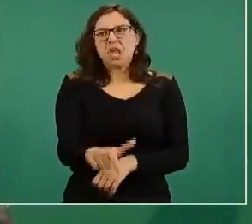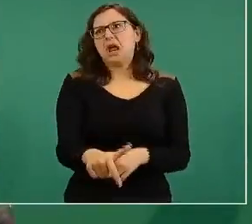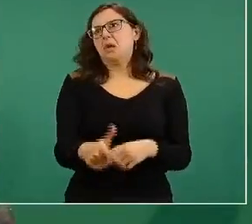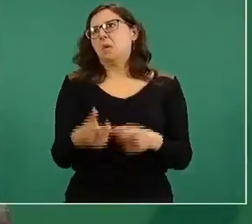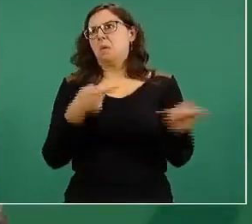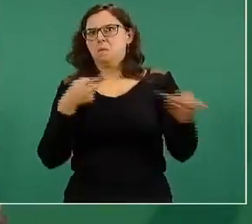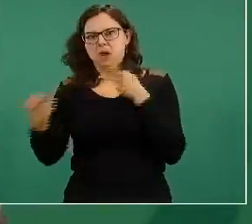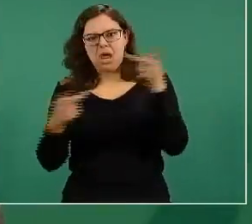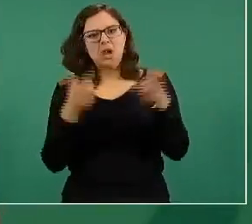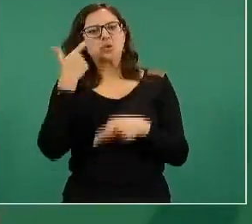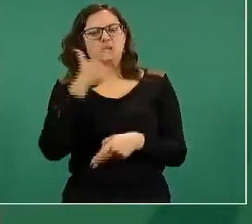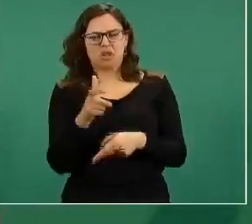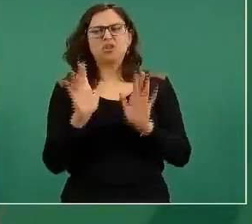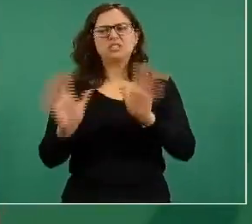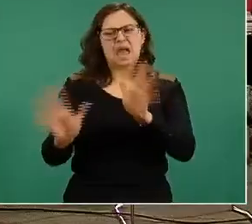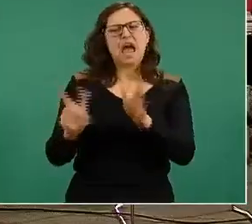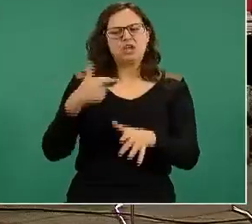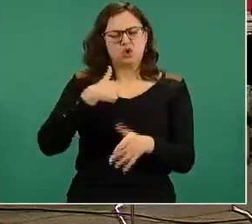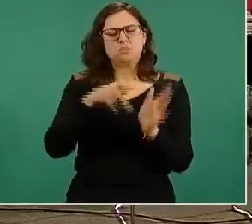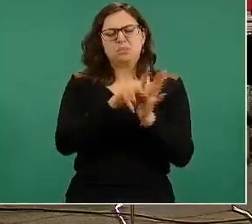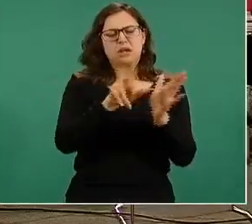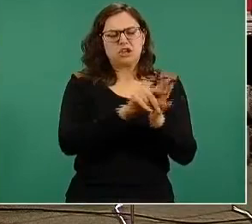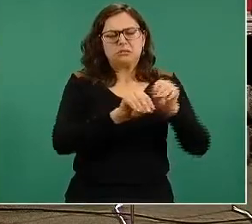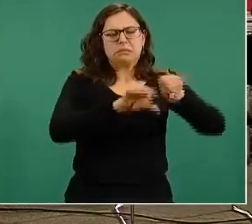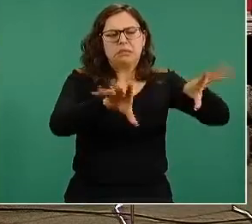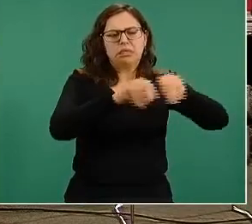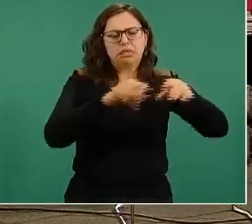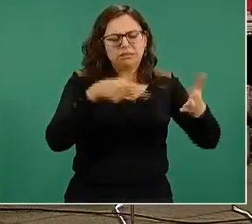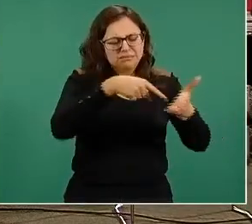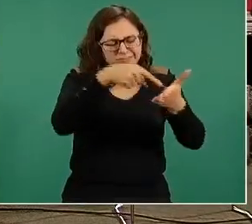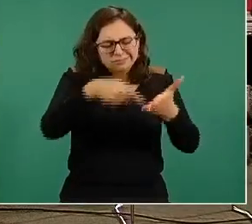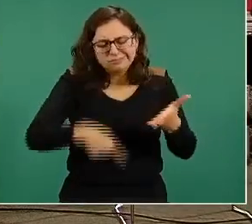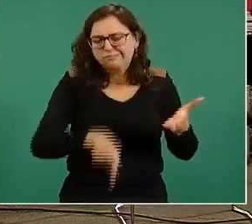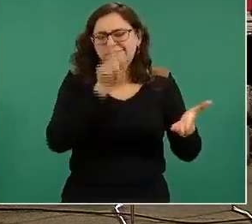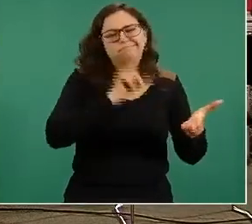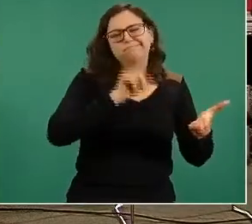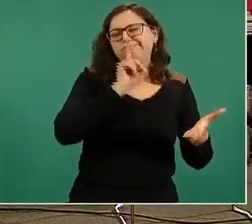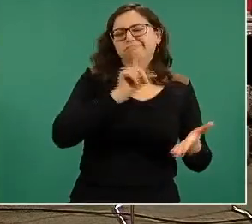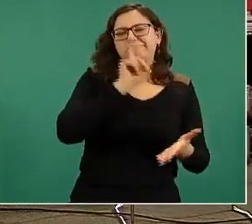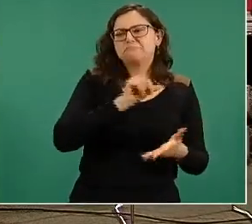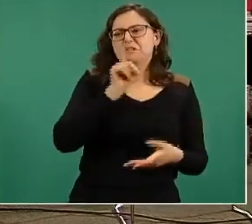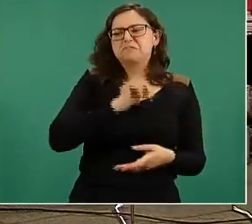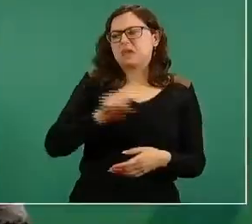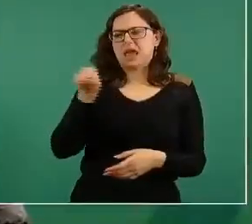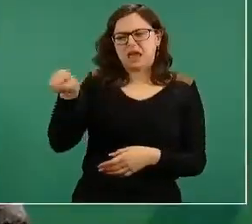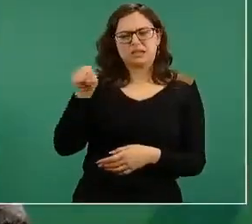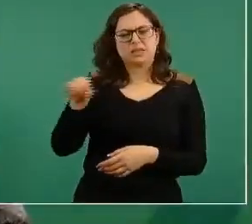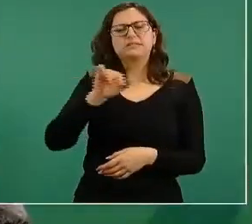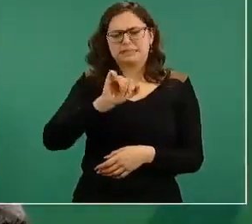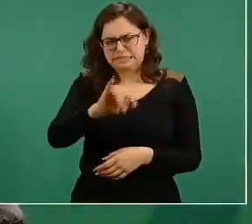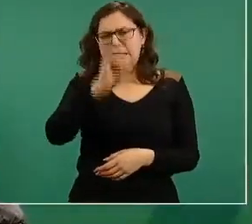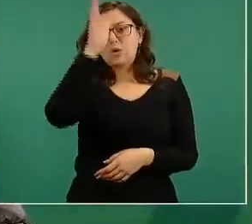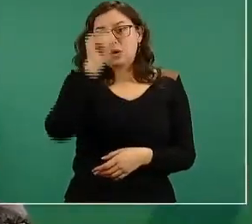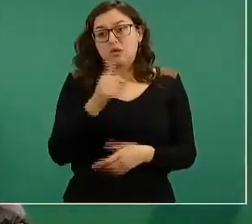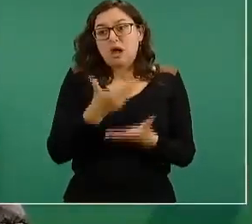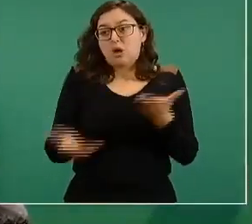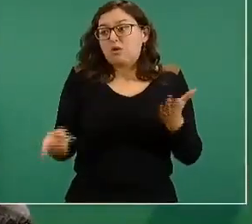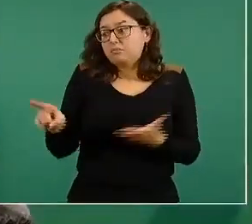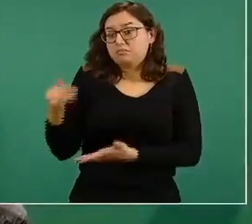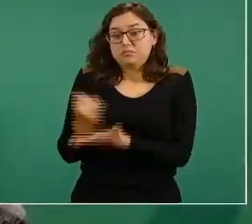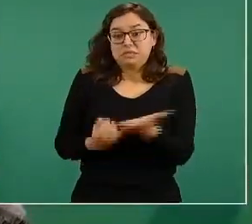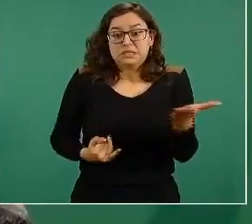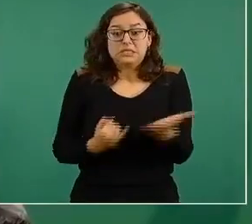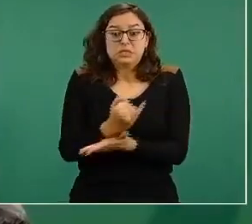en desacuerdo ni con la vacuna, ni con el operativo, ni con nada. la doctora tomó esa decisión, pero